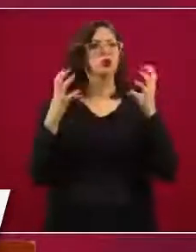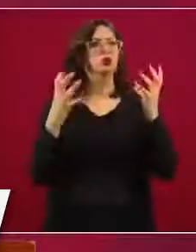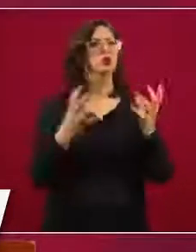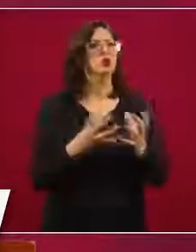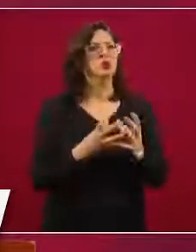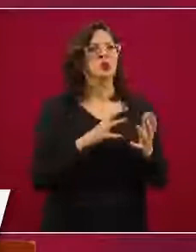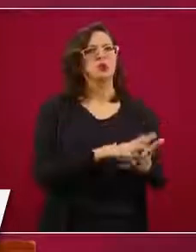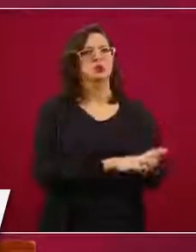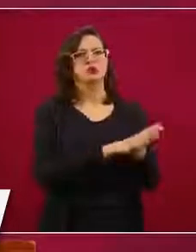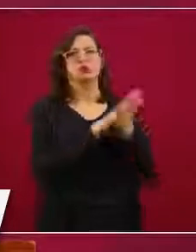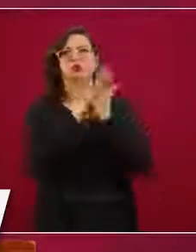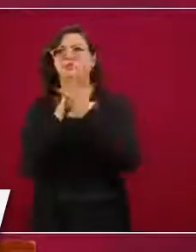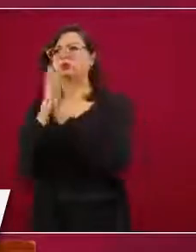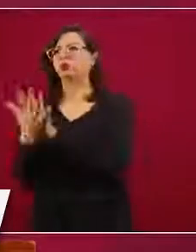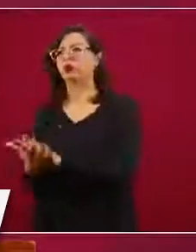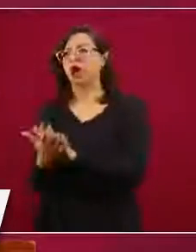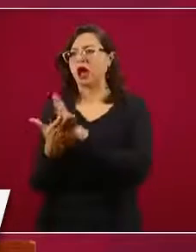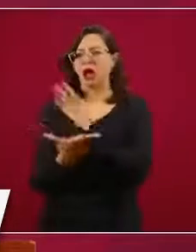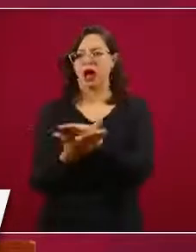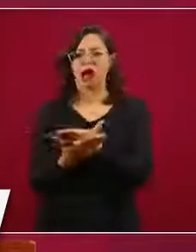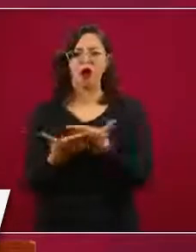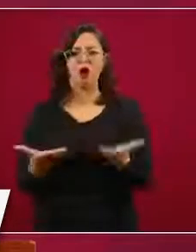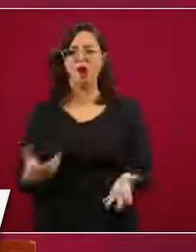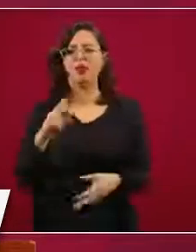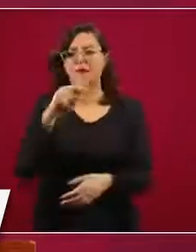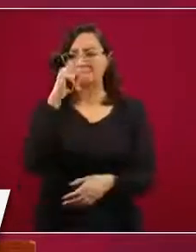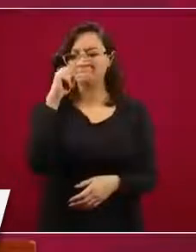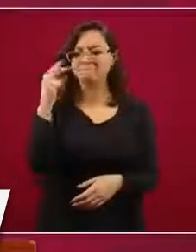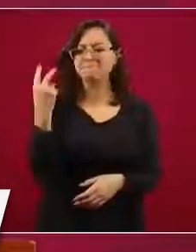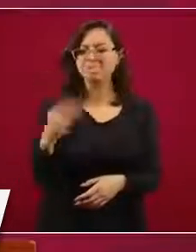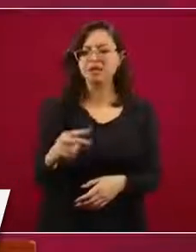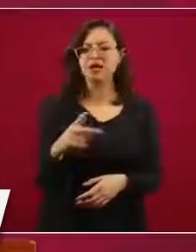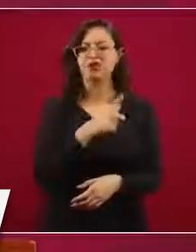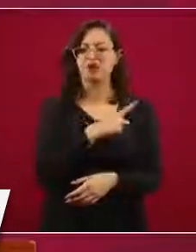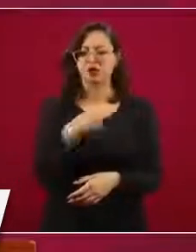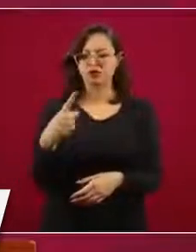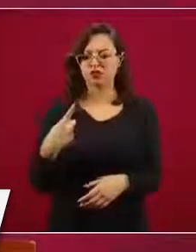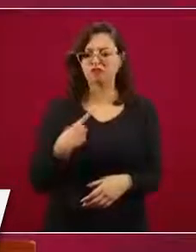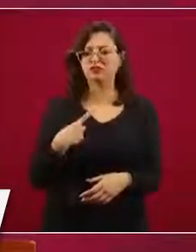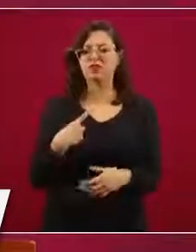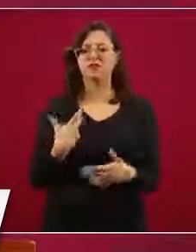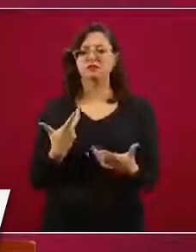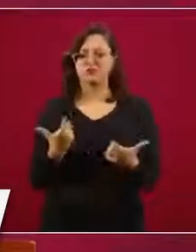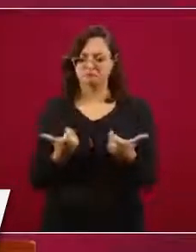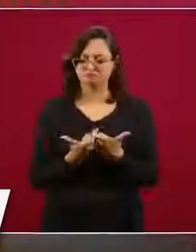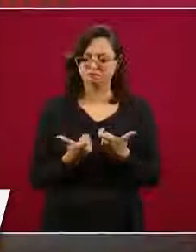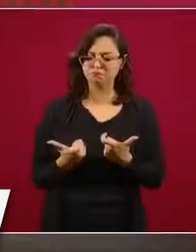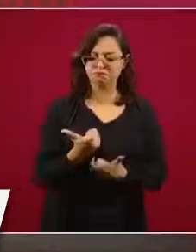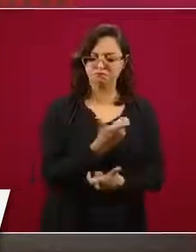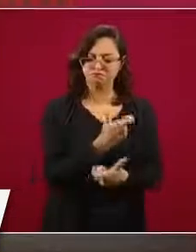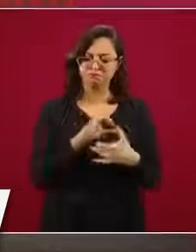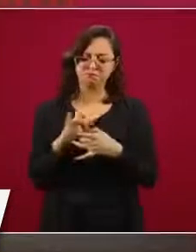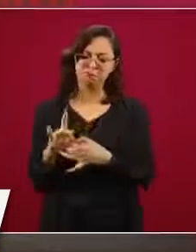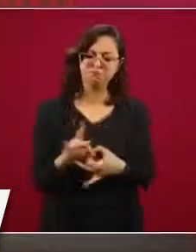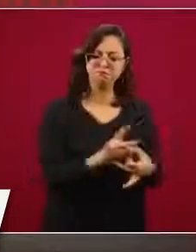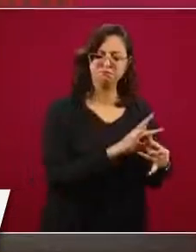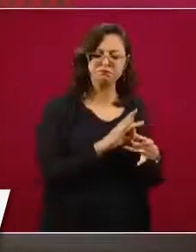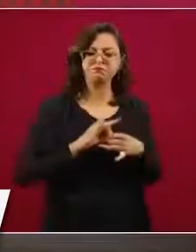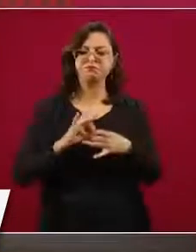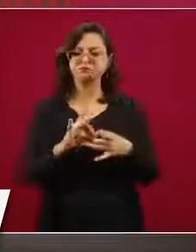tiene un tratado que garantiza una integración comercial, productiva,